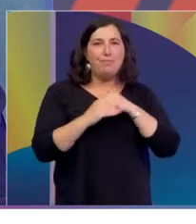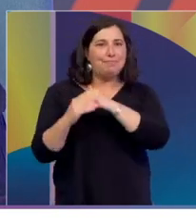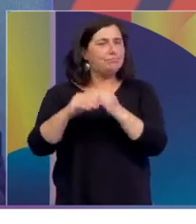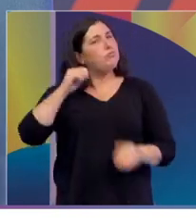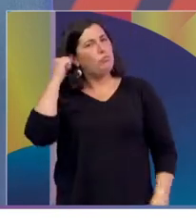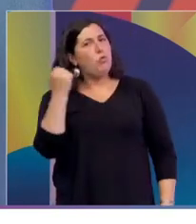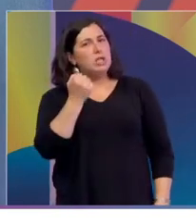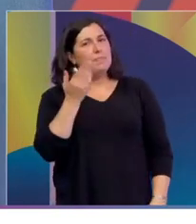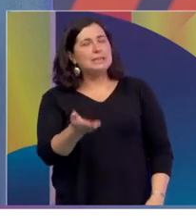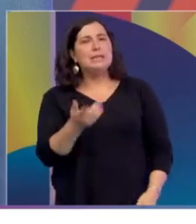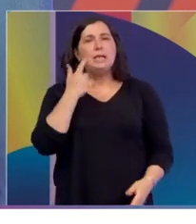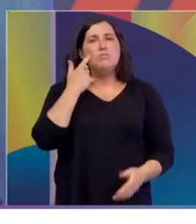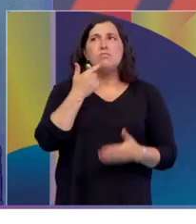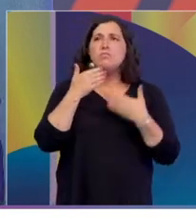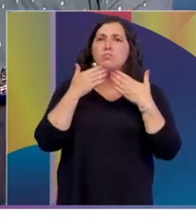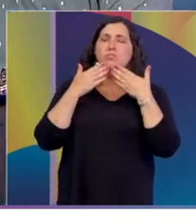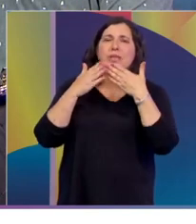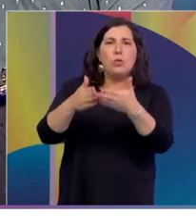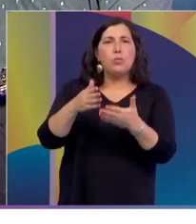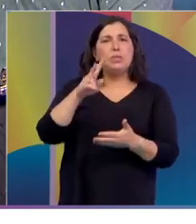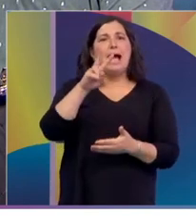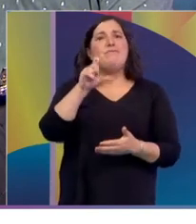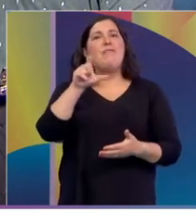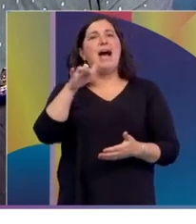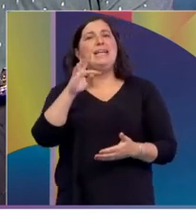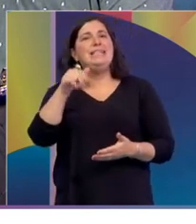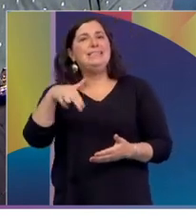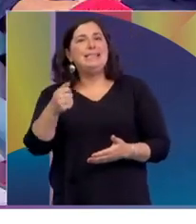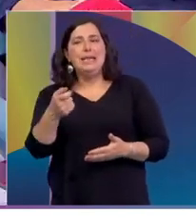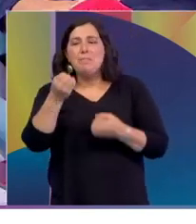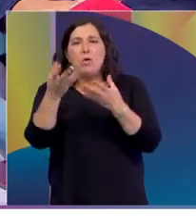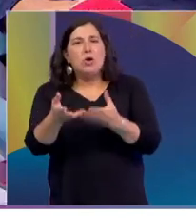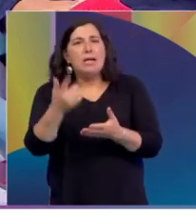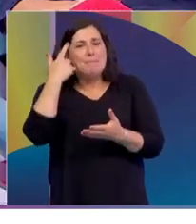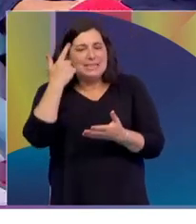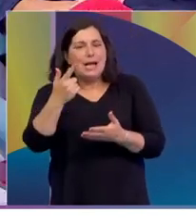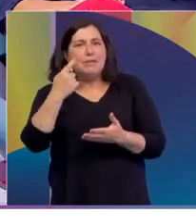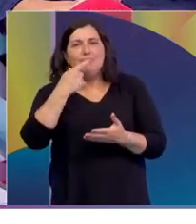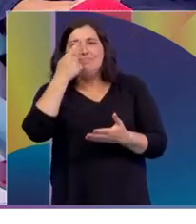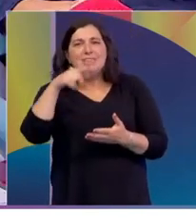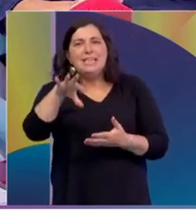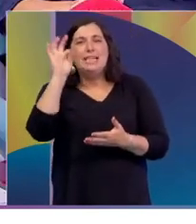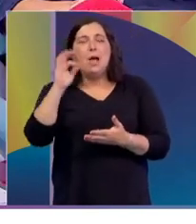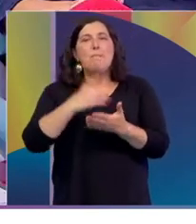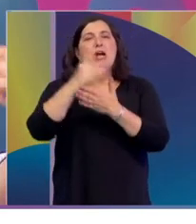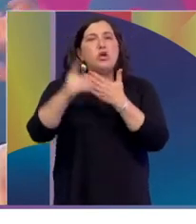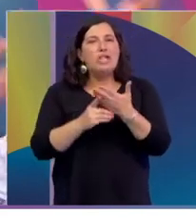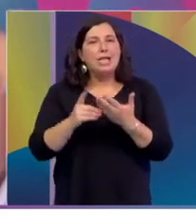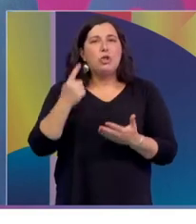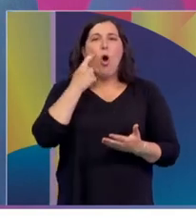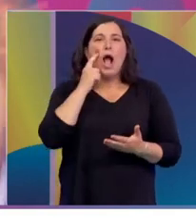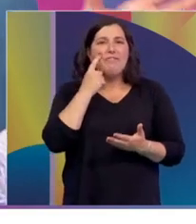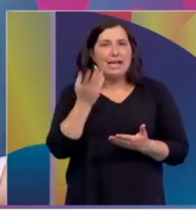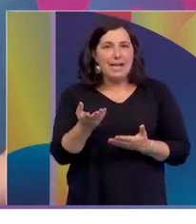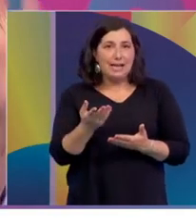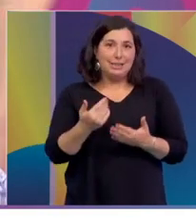¿qué fortalezas vieron en el proyecto de Gabriela? Bueno, una de las cosas que me llama la atención es su persistencia. Obviamente que yo